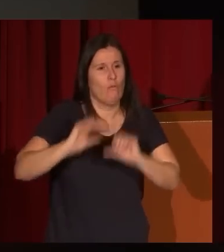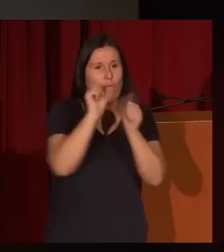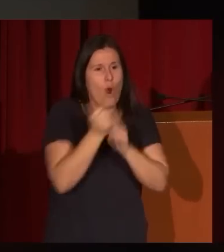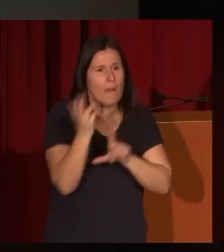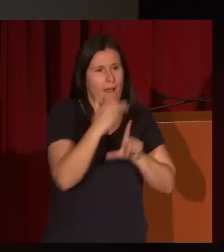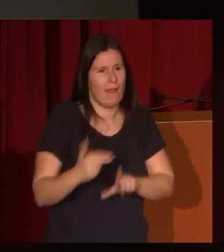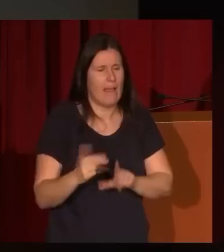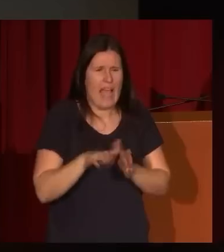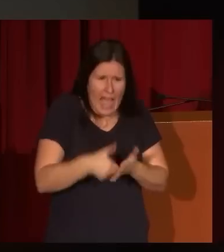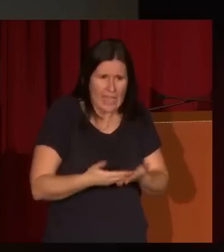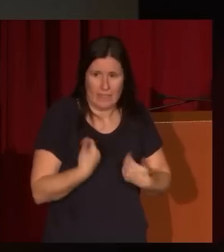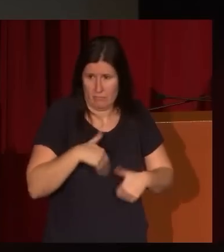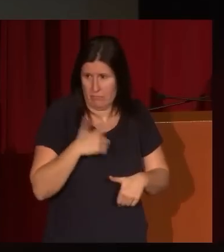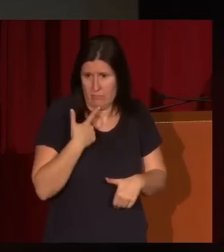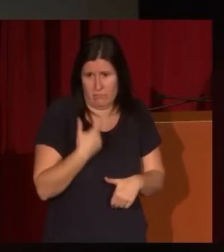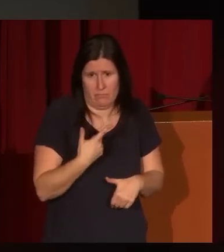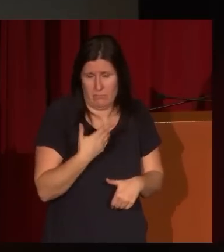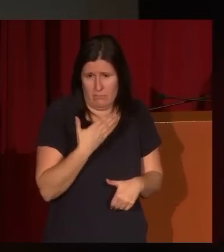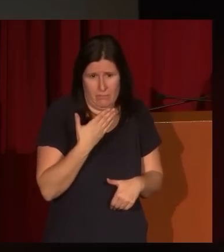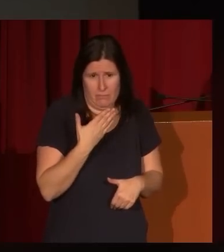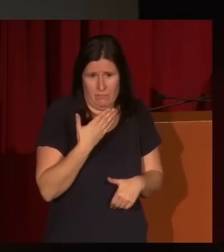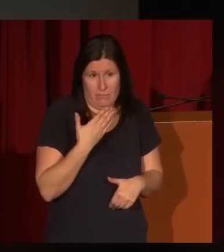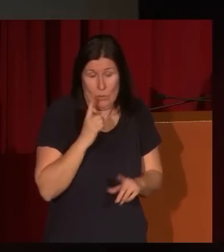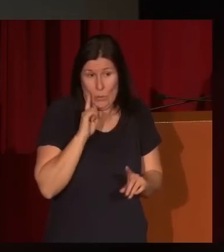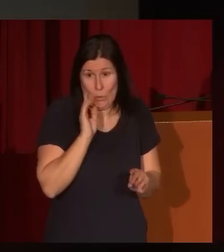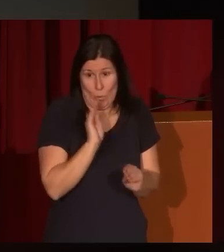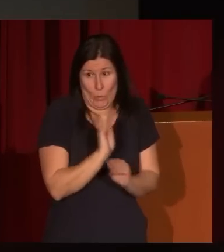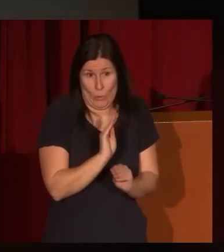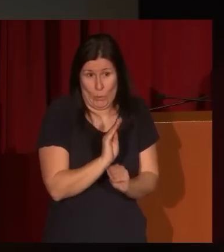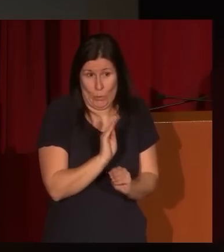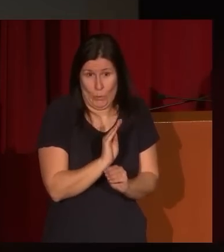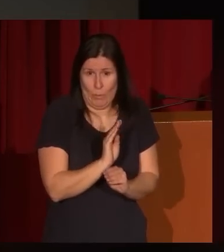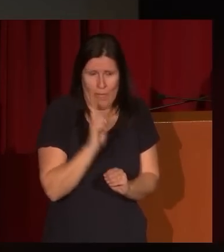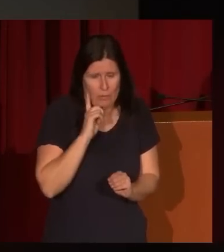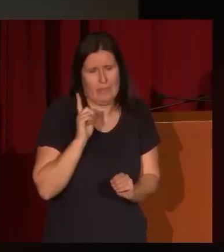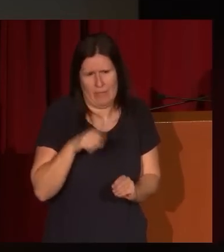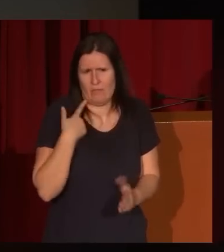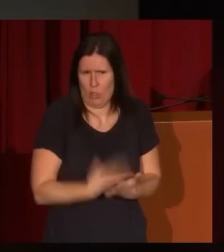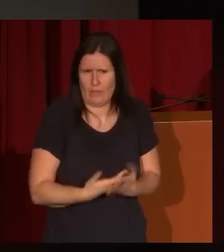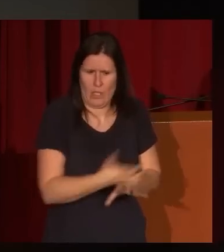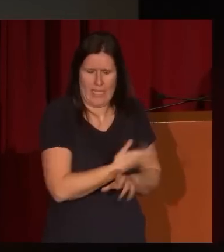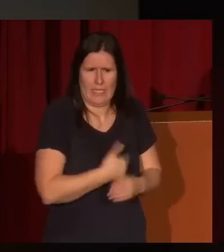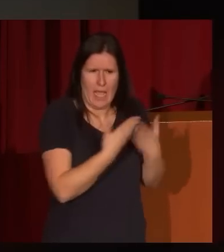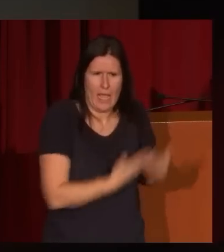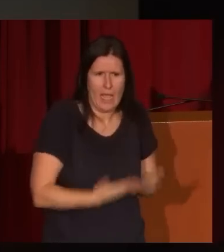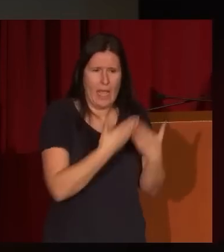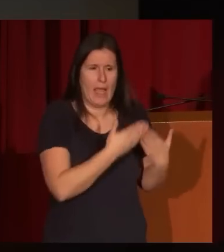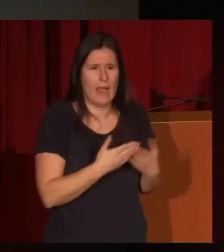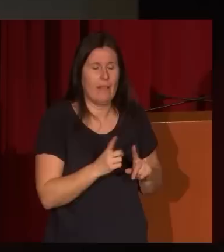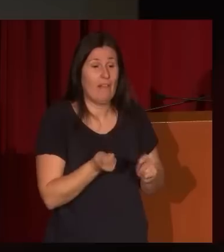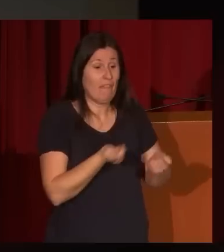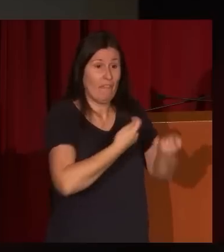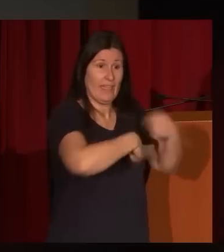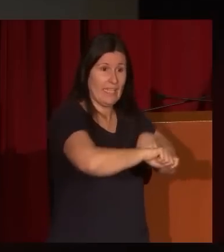Incluso, y esto se lo digo con toda la prudencia, pero también con toda la constatación de los hechos, vendiendo a Lázaro